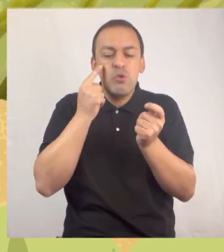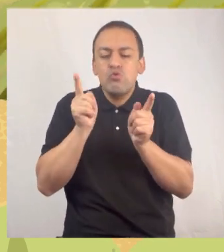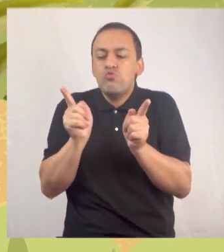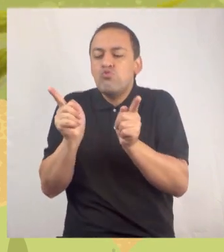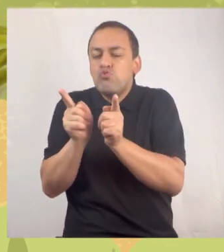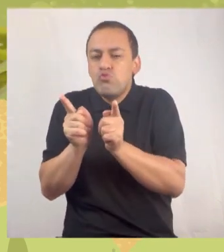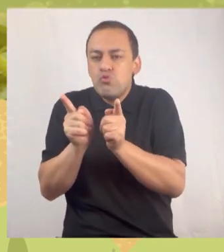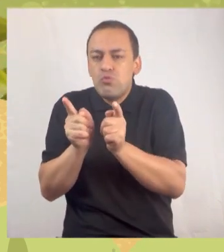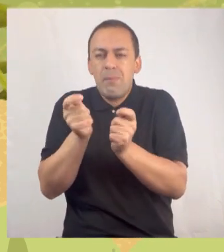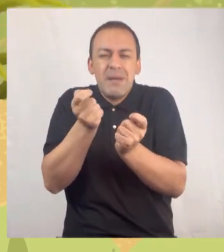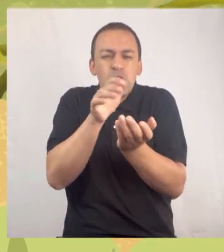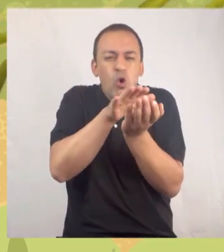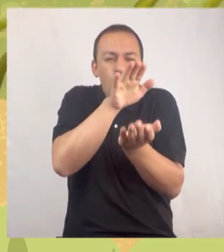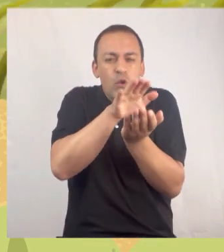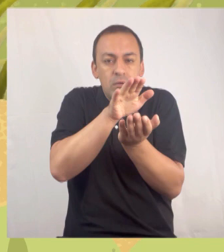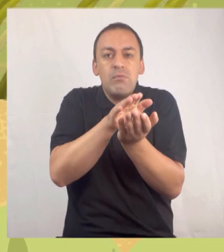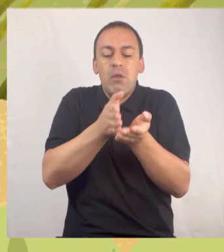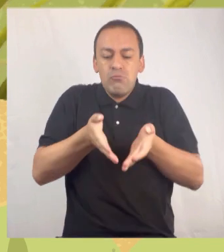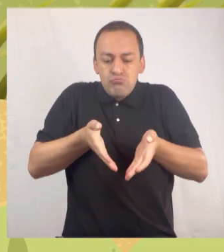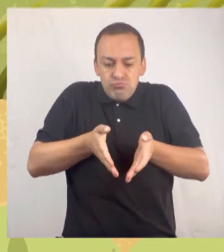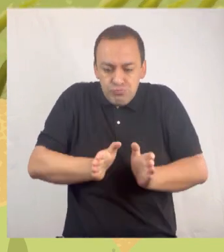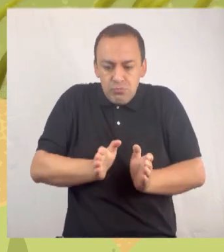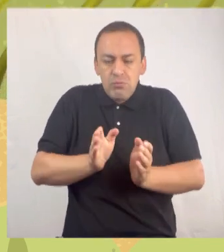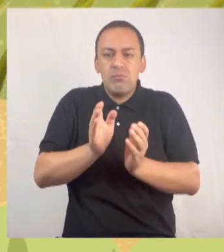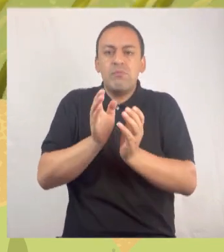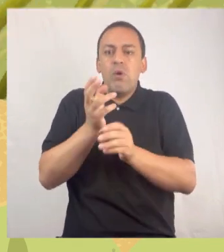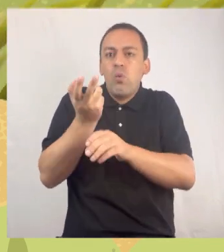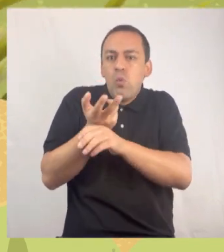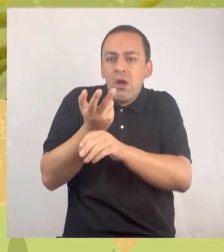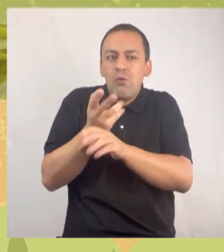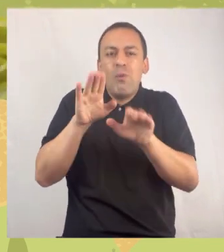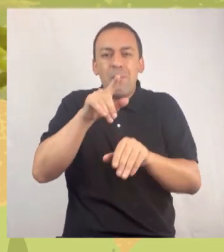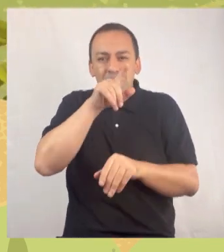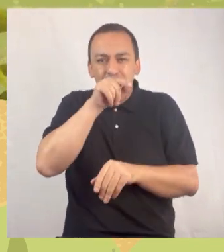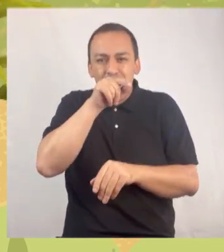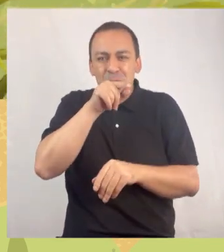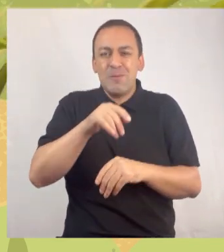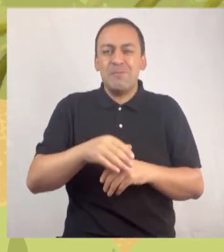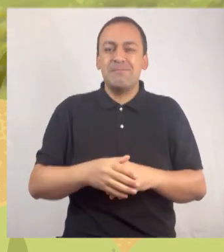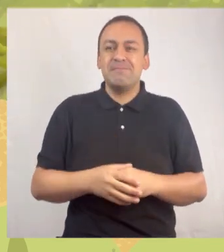Parecido, pero mucho más chiquitita. Nacen de los huevos, como los pollos.